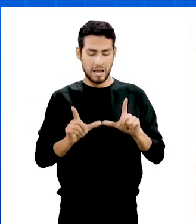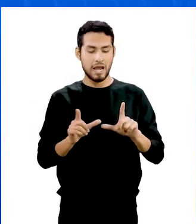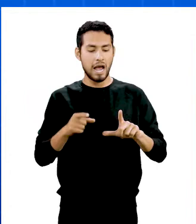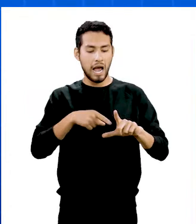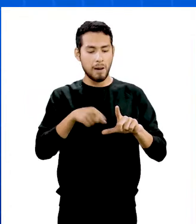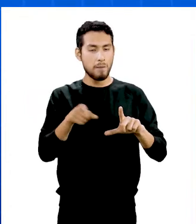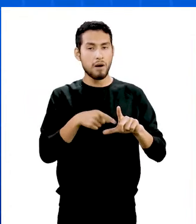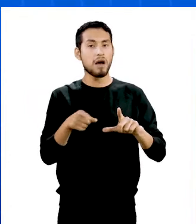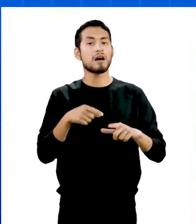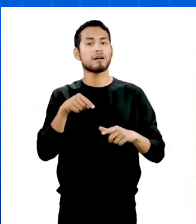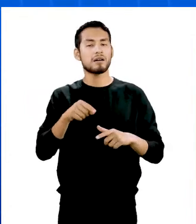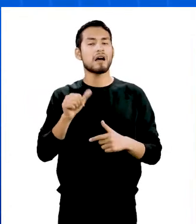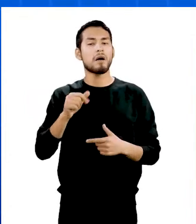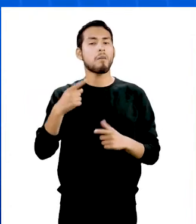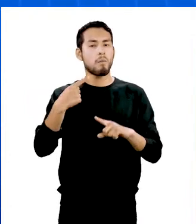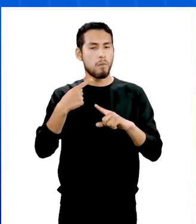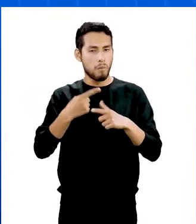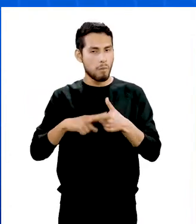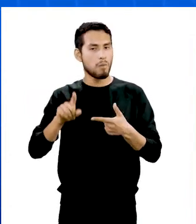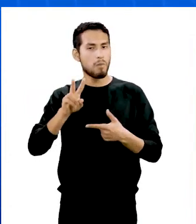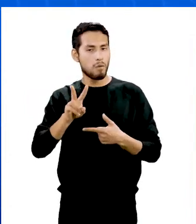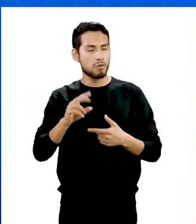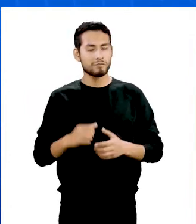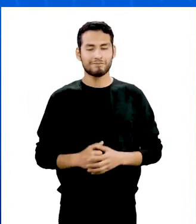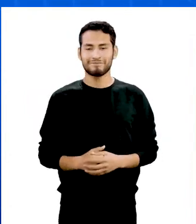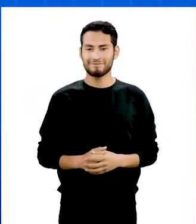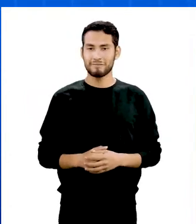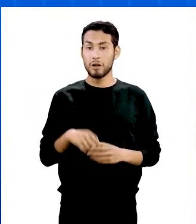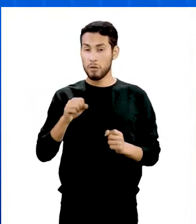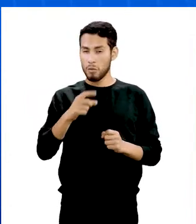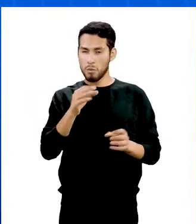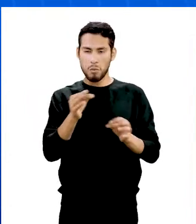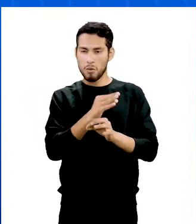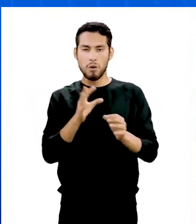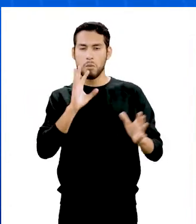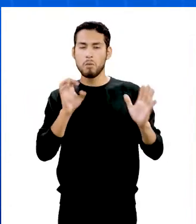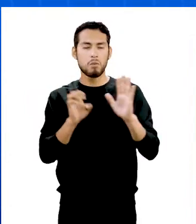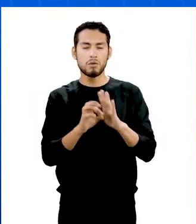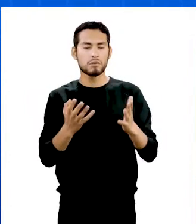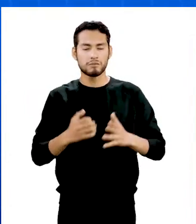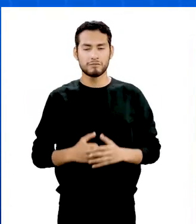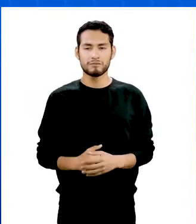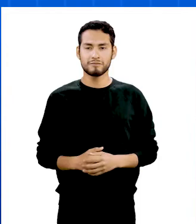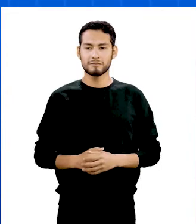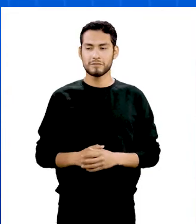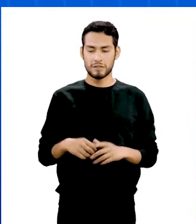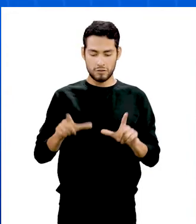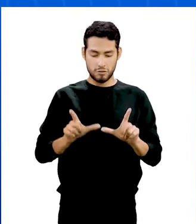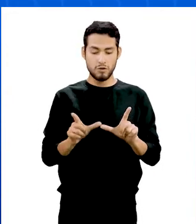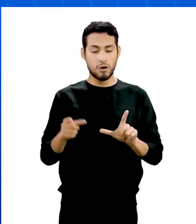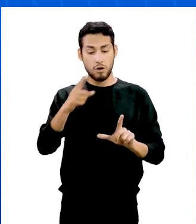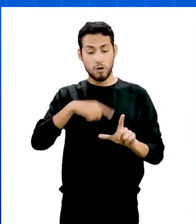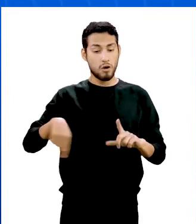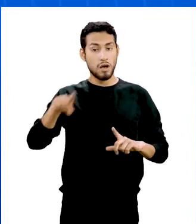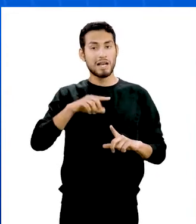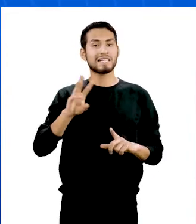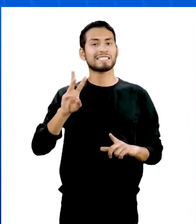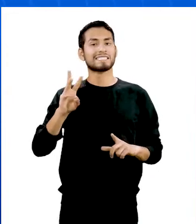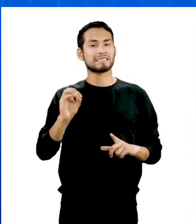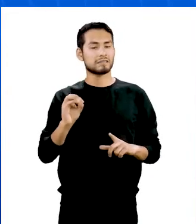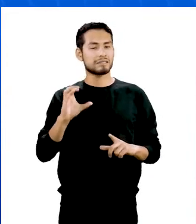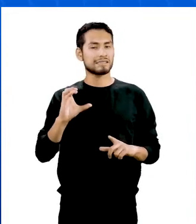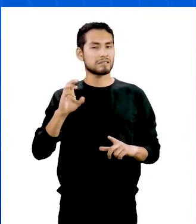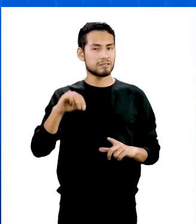por el apotema entre 2. Reemplazando en la imagen, el perímetro sería igual a 60 centímetros,